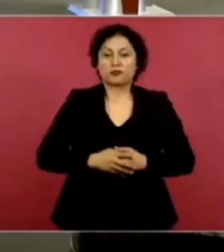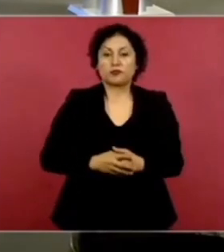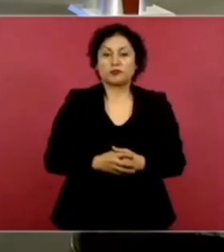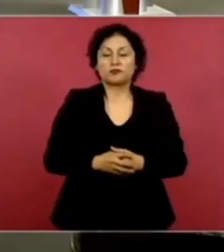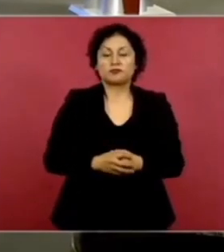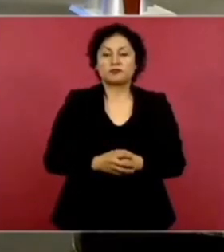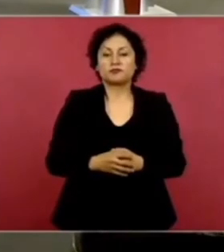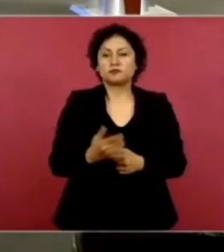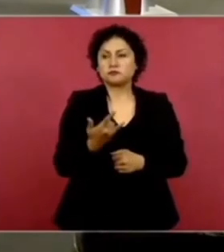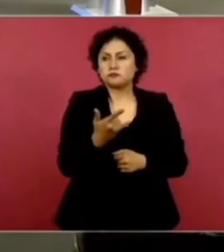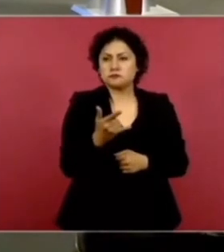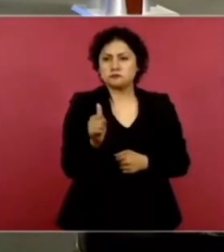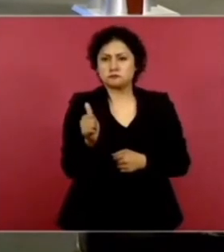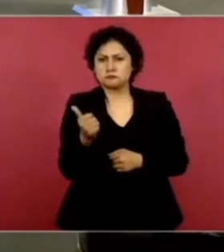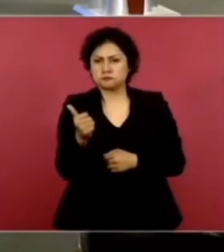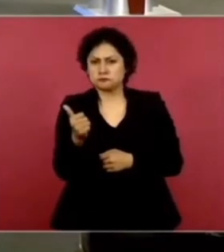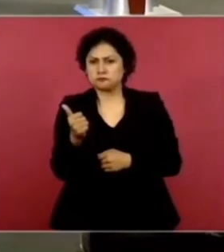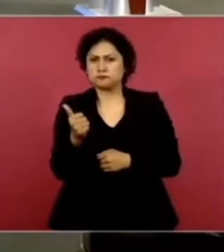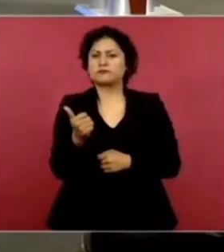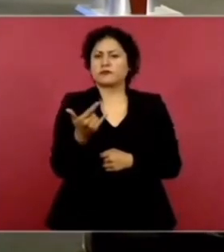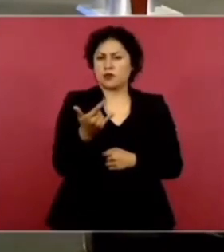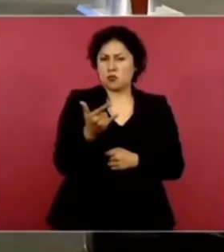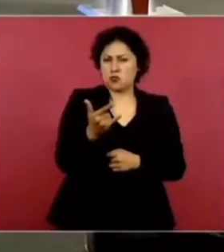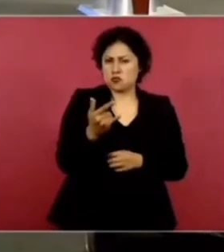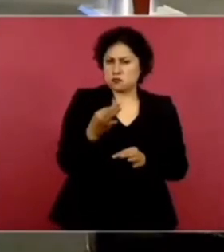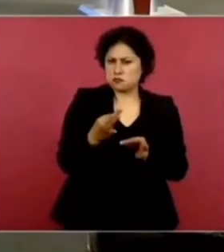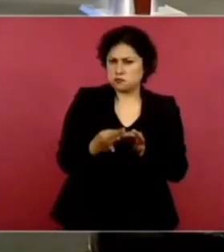Julio o agosto. Julio. Eh.